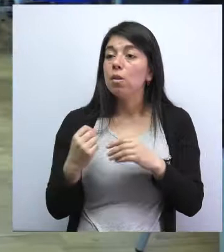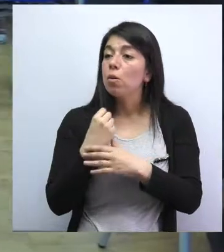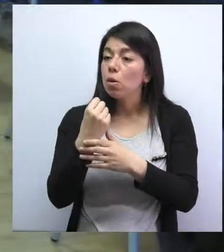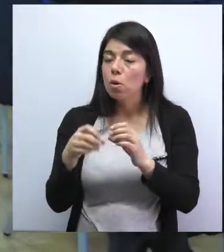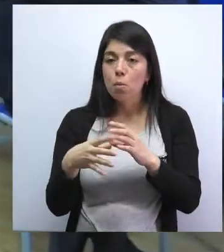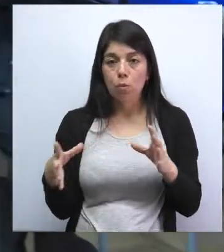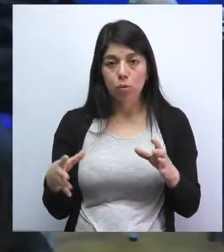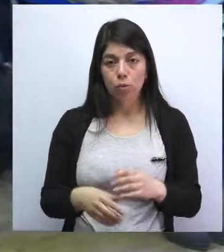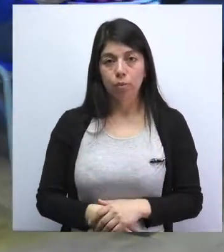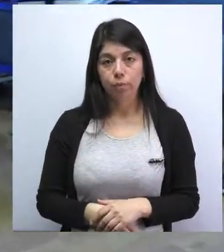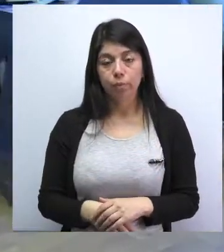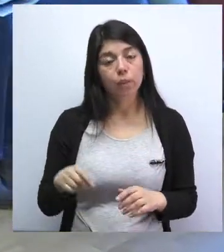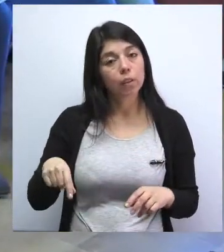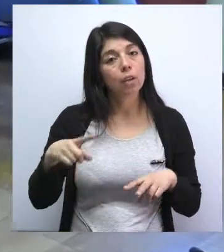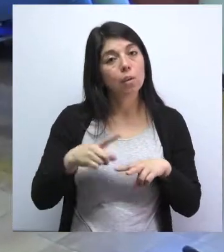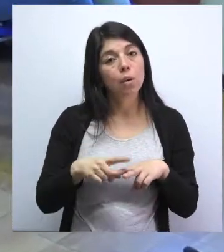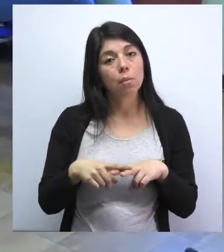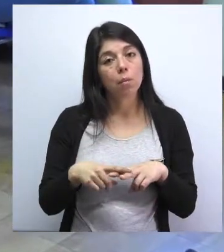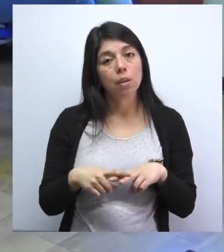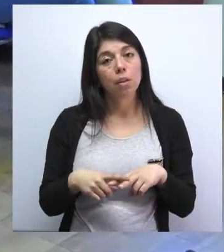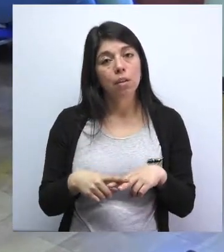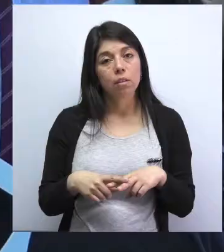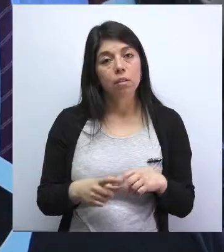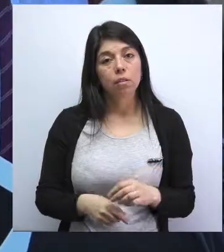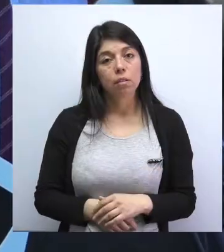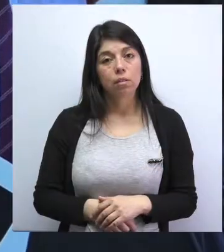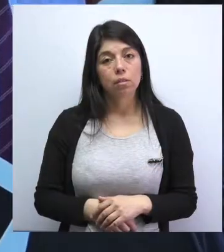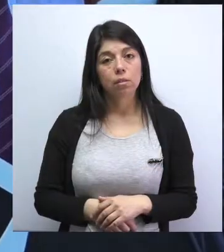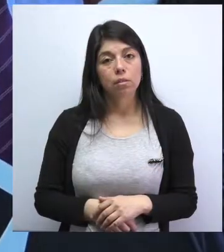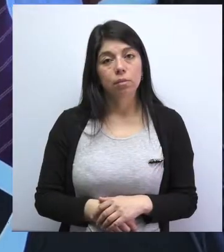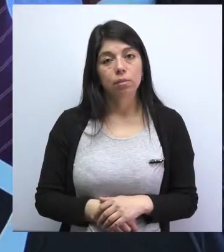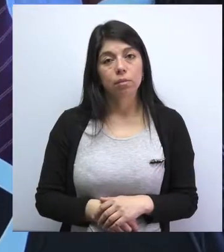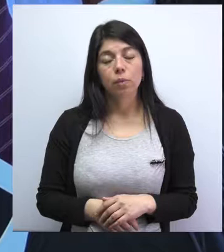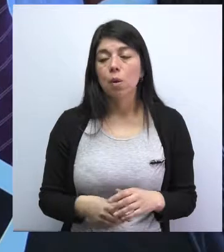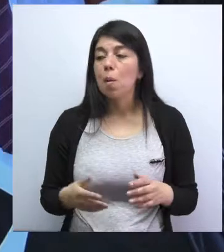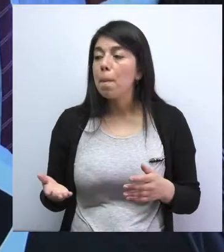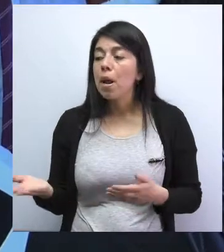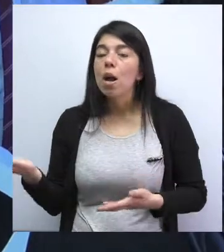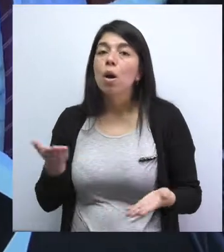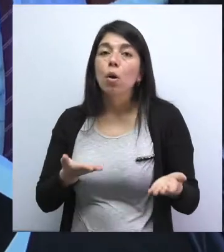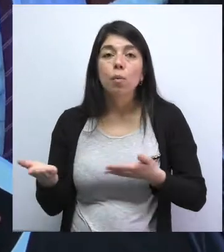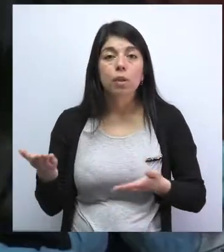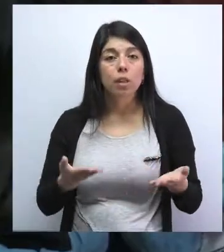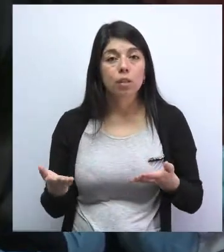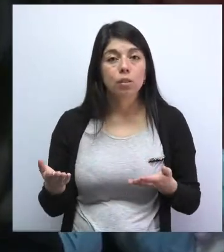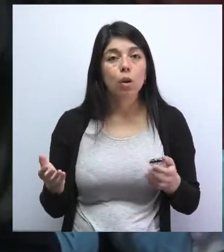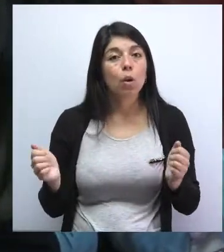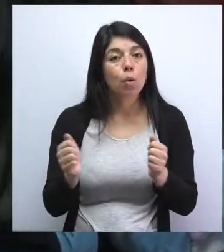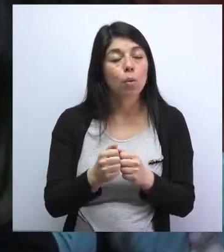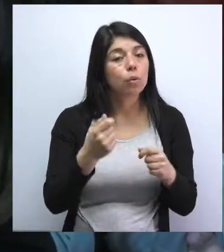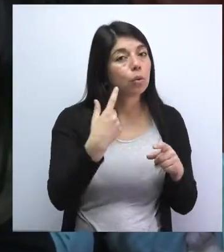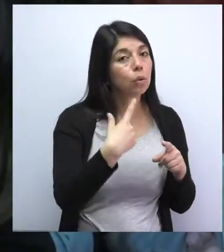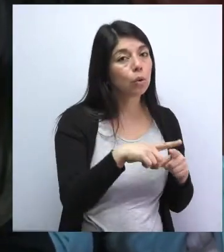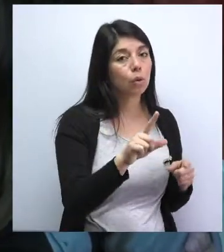jornada fue un hito comunal el cual buscó asumir un compromiso de corresponsabilidad entre el municipio, Cernamec y la